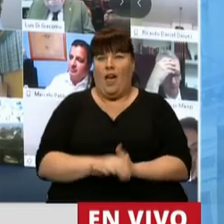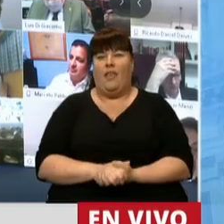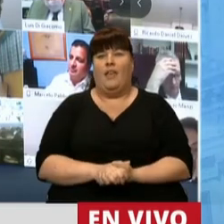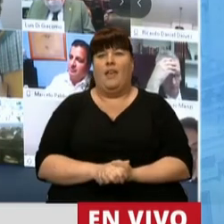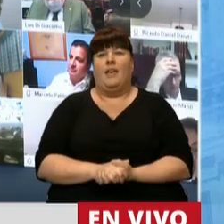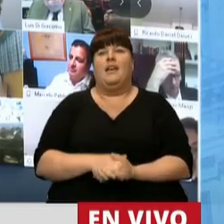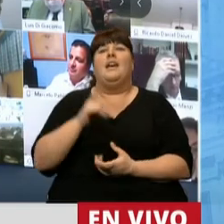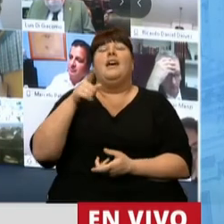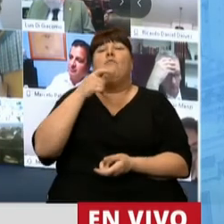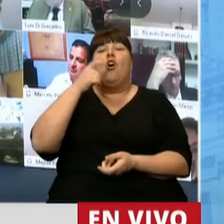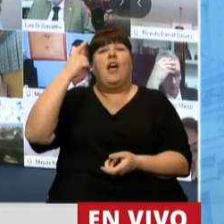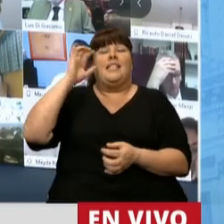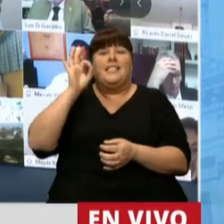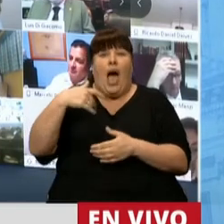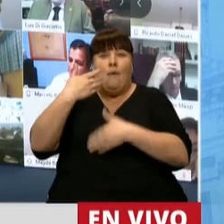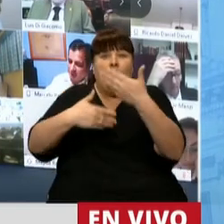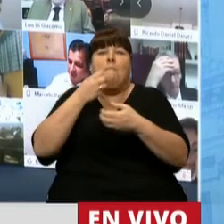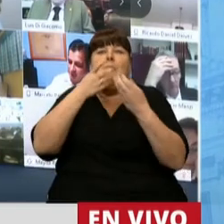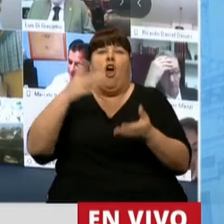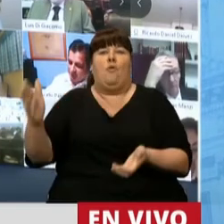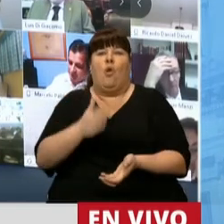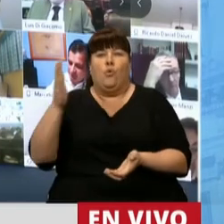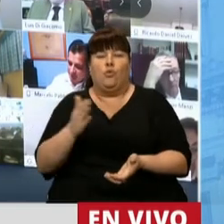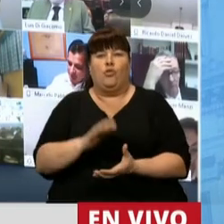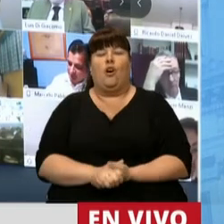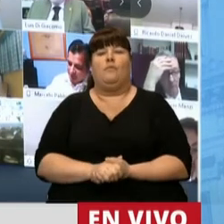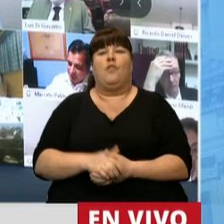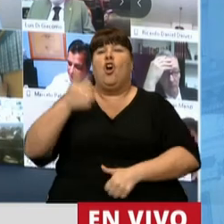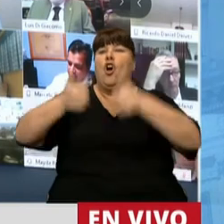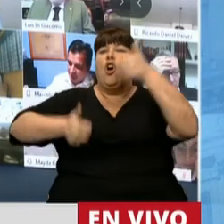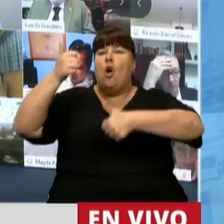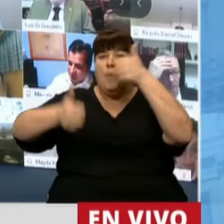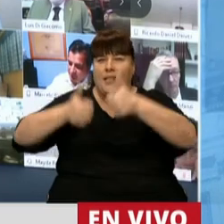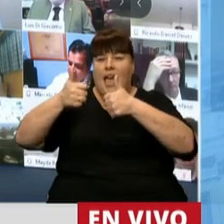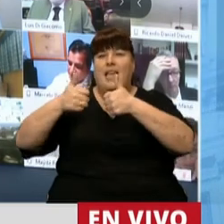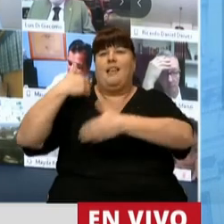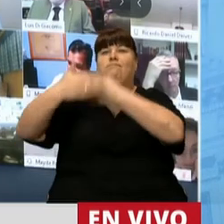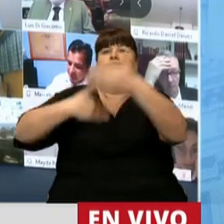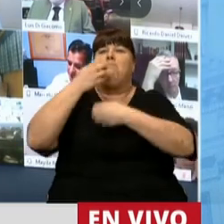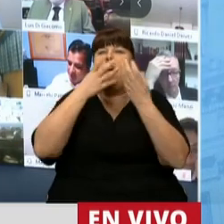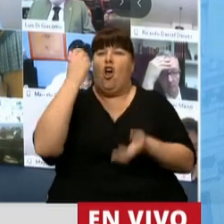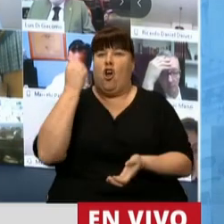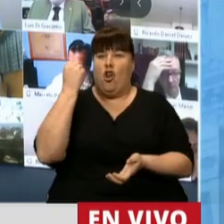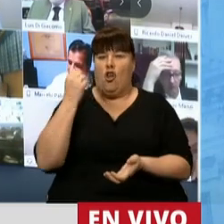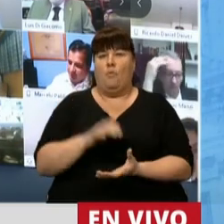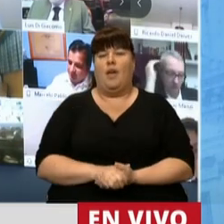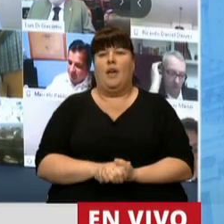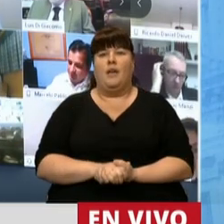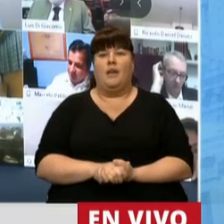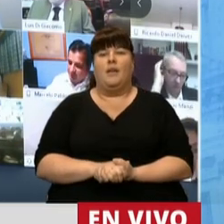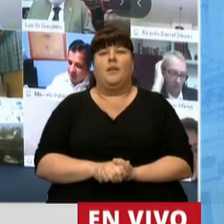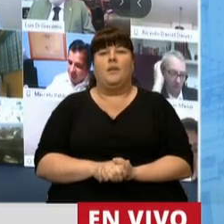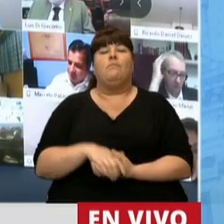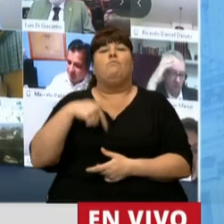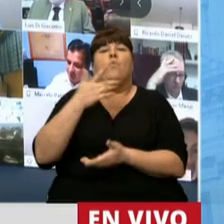El conocimiento se transformó en el mentor de la productividad, la competitividad y el crecimiento económico, dando